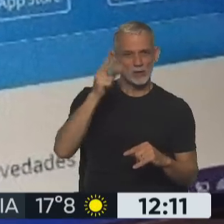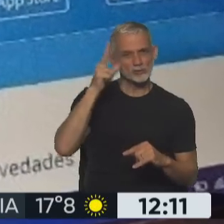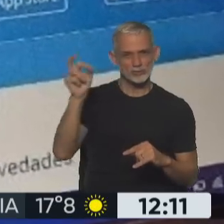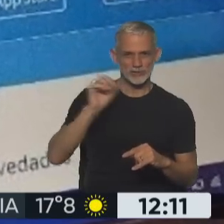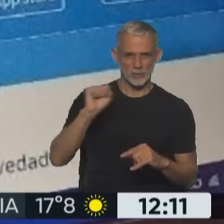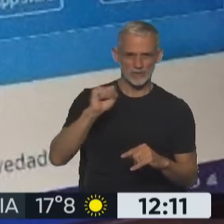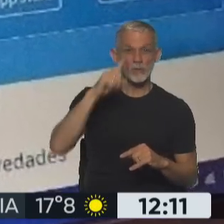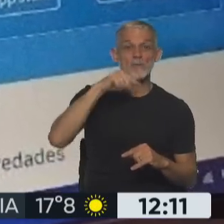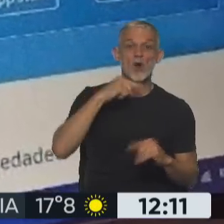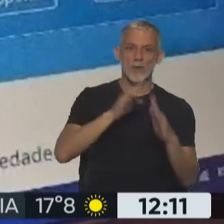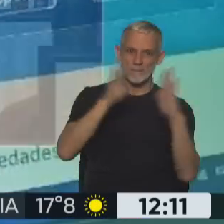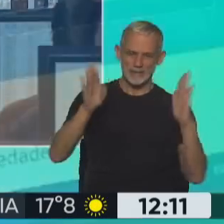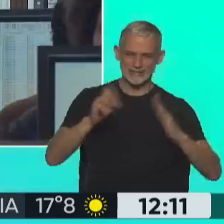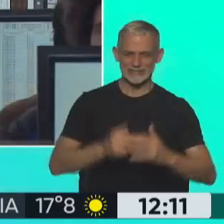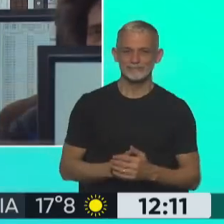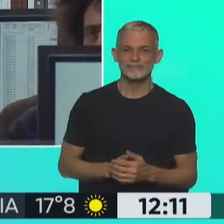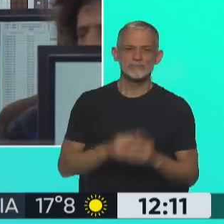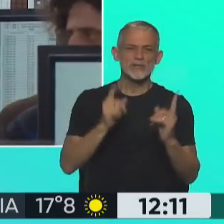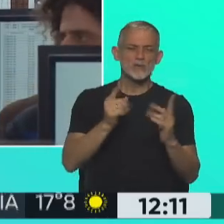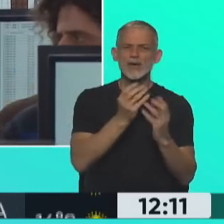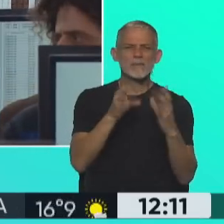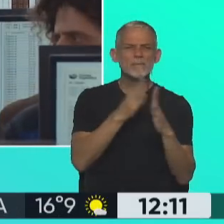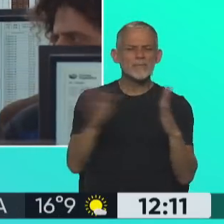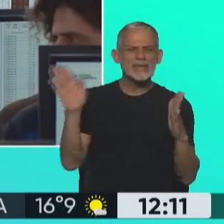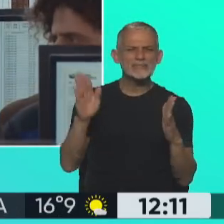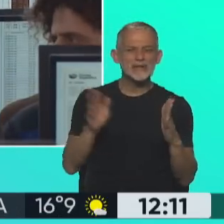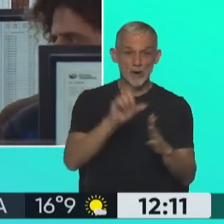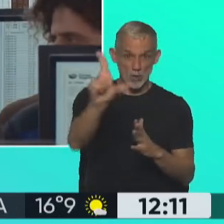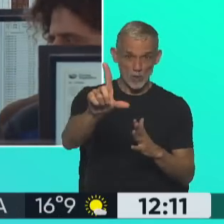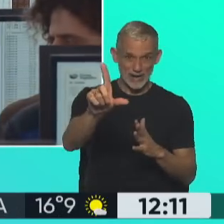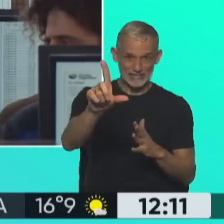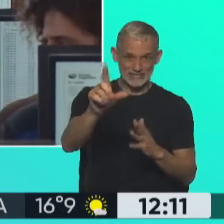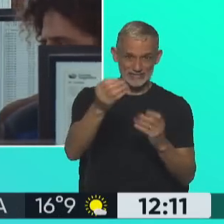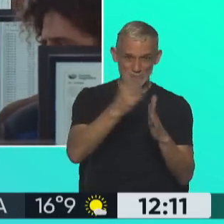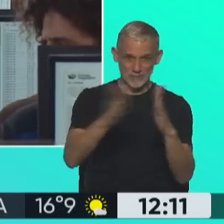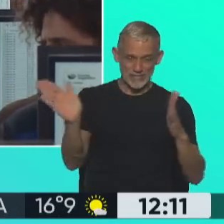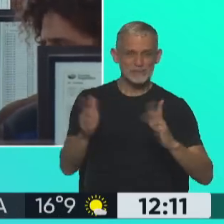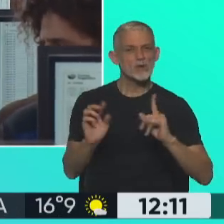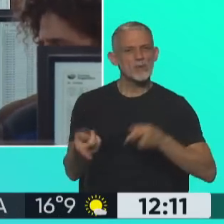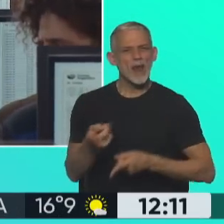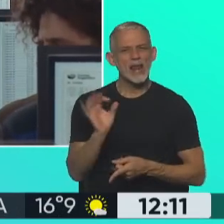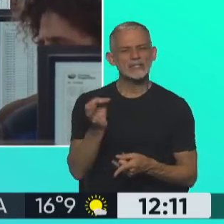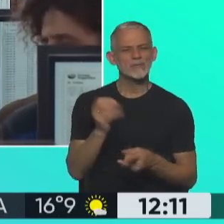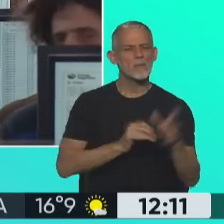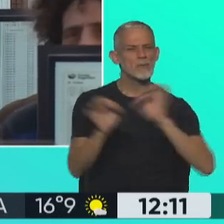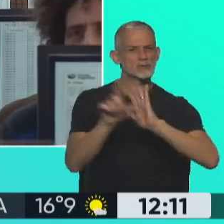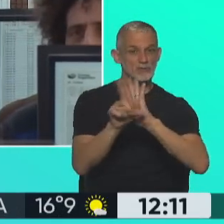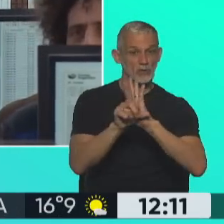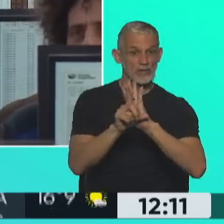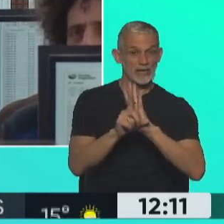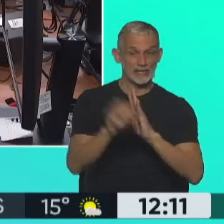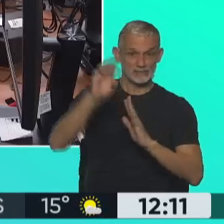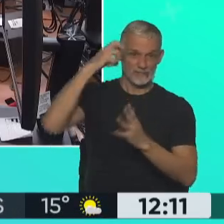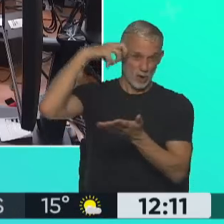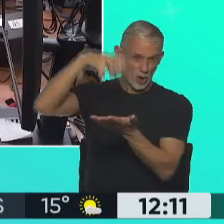pesos mensuales. Noelia, va a estar vigente a partir del próximo lunes, pero de todos modos sabemos que hay un proyecto de ley que se envía al